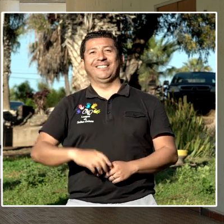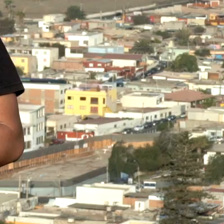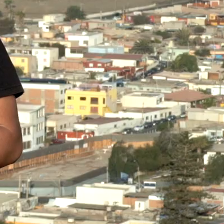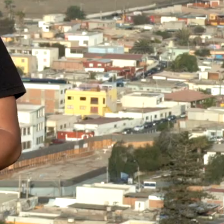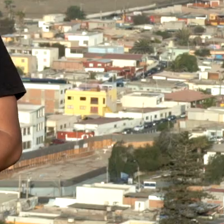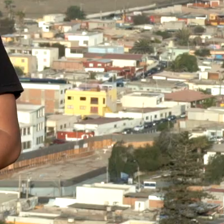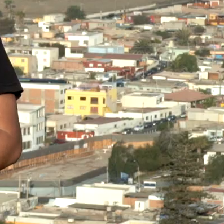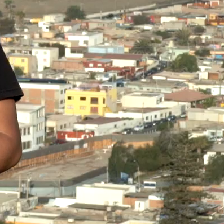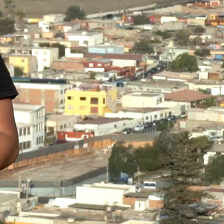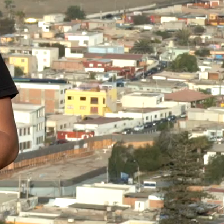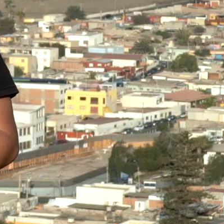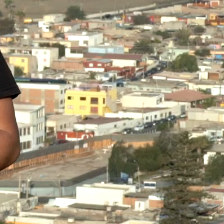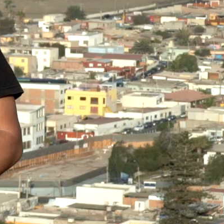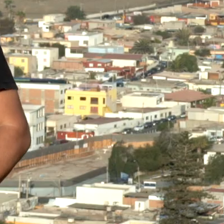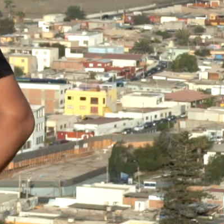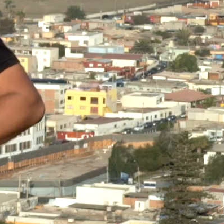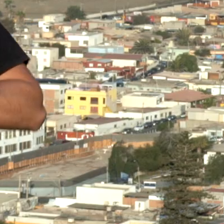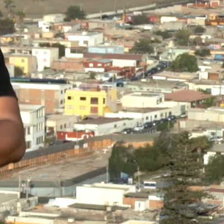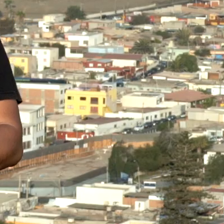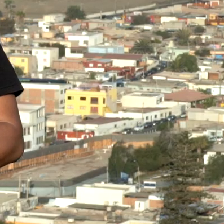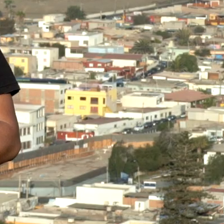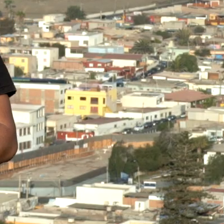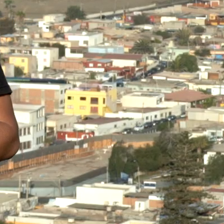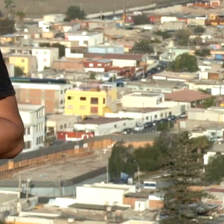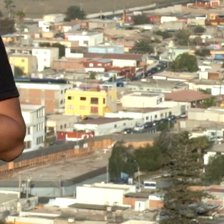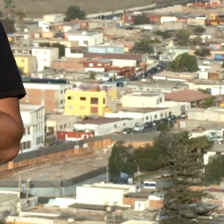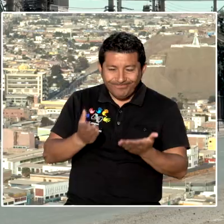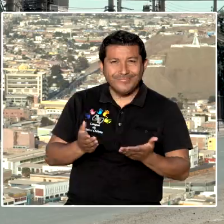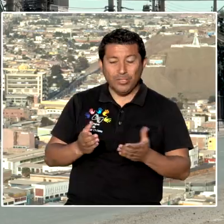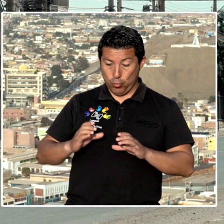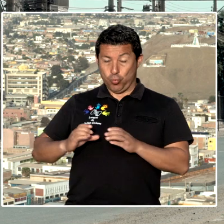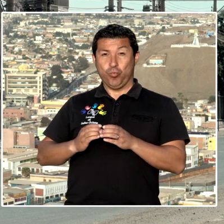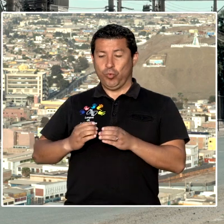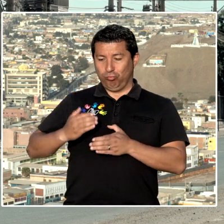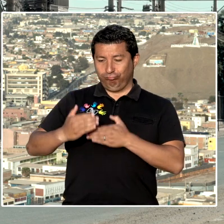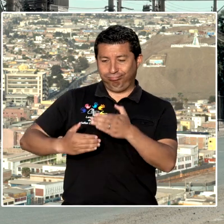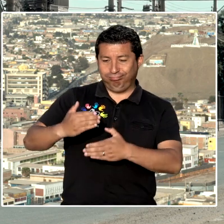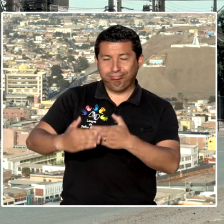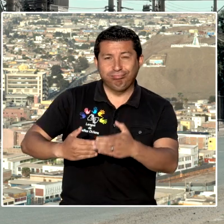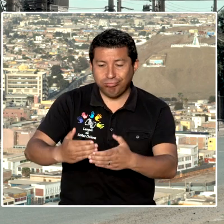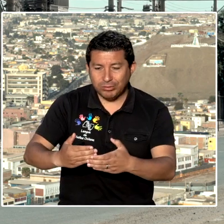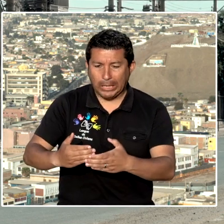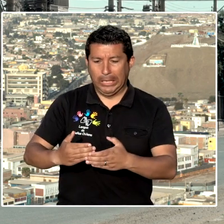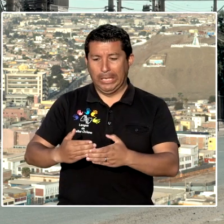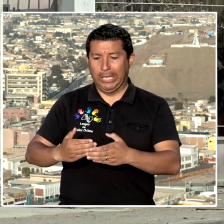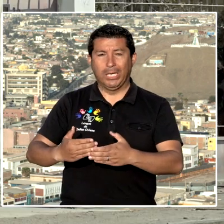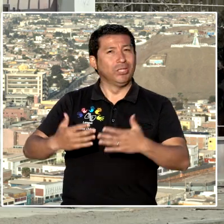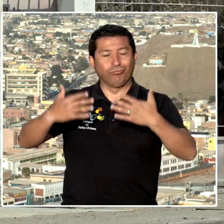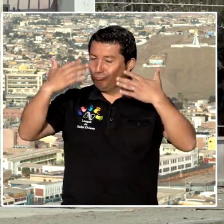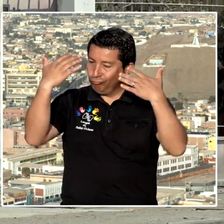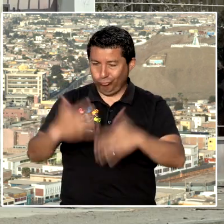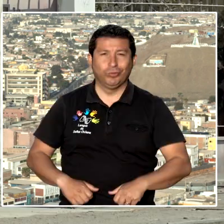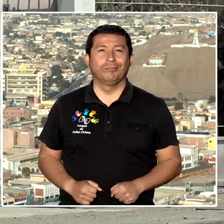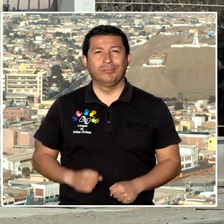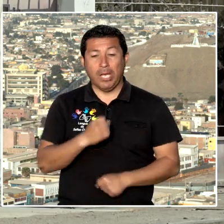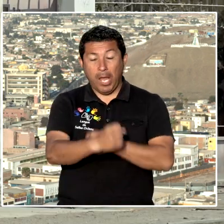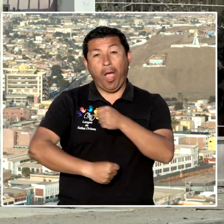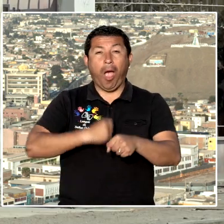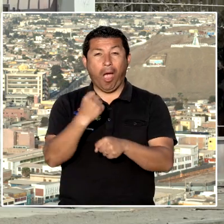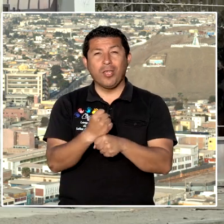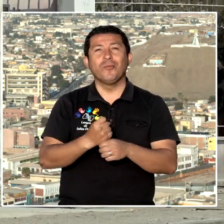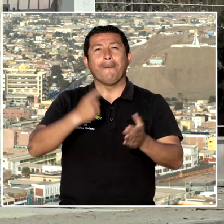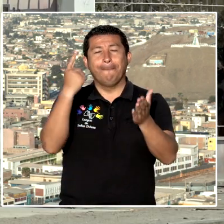A causa de la dictadura de ese entonces, la Junta de Adelanto finalizó sus